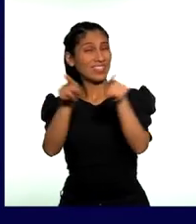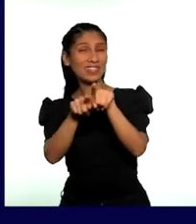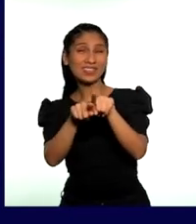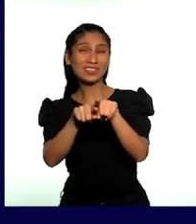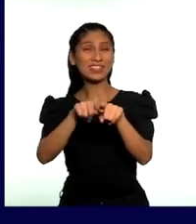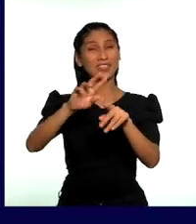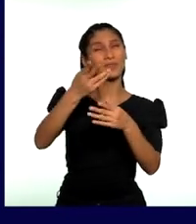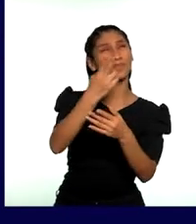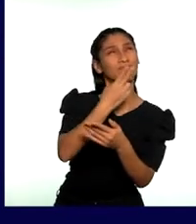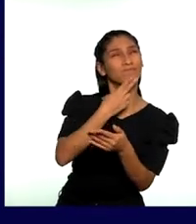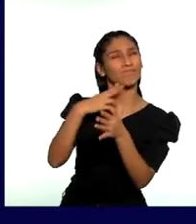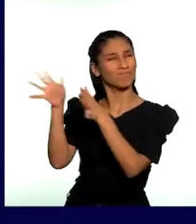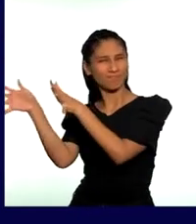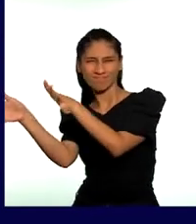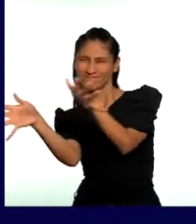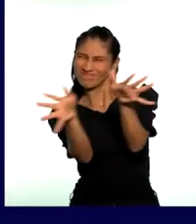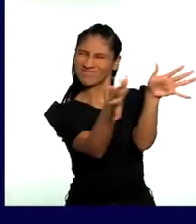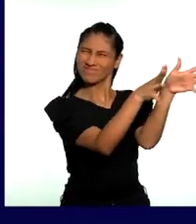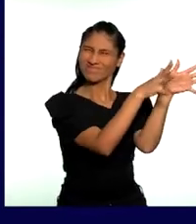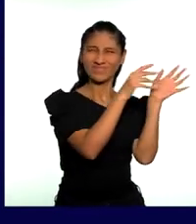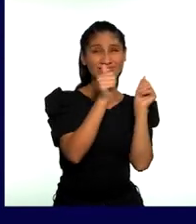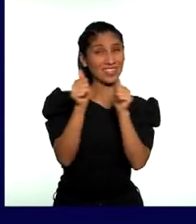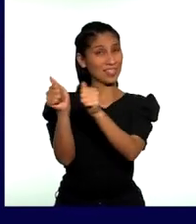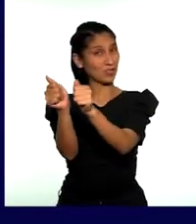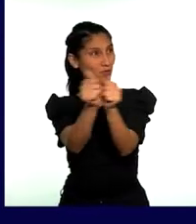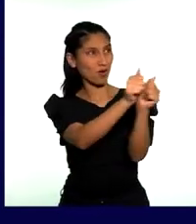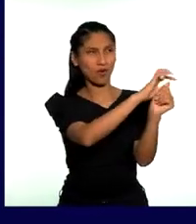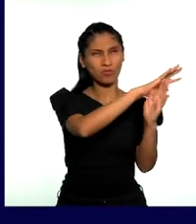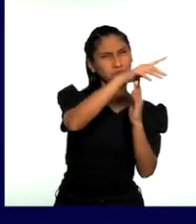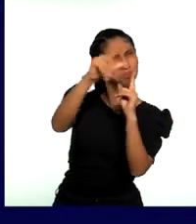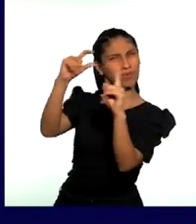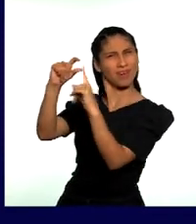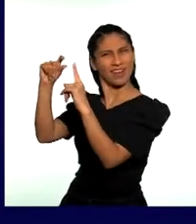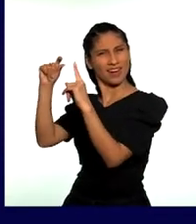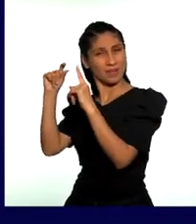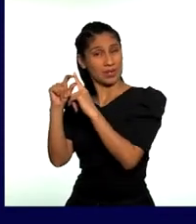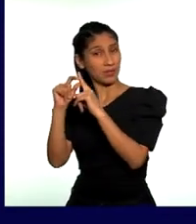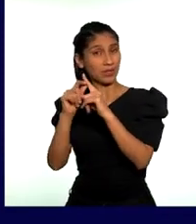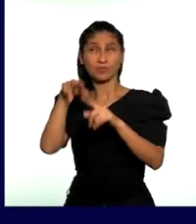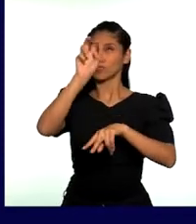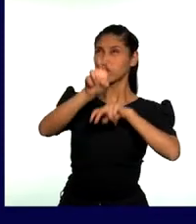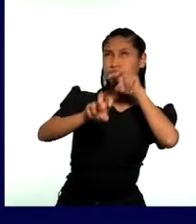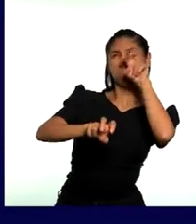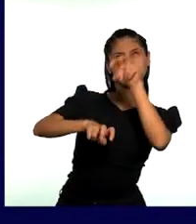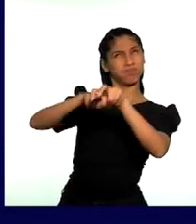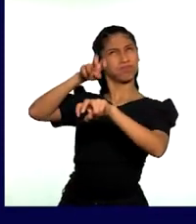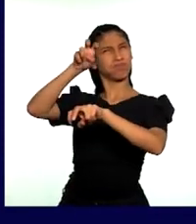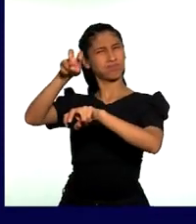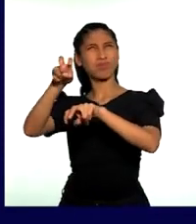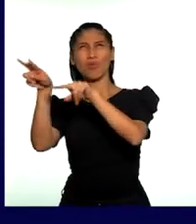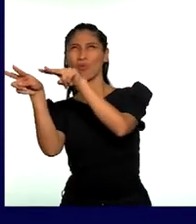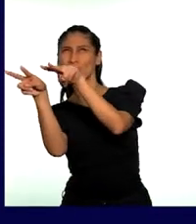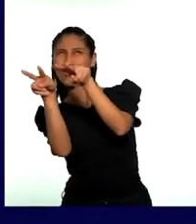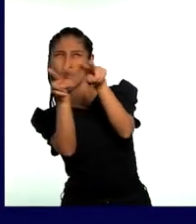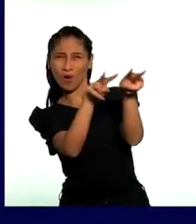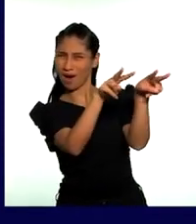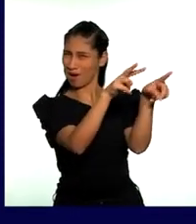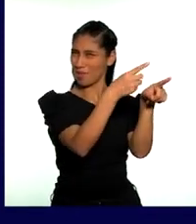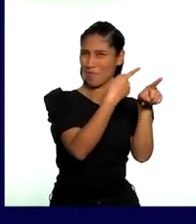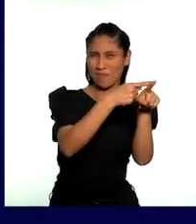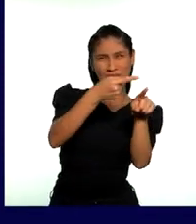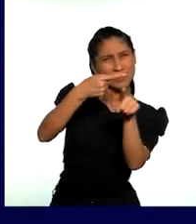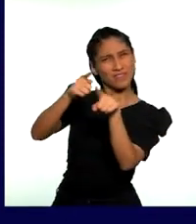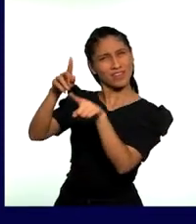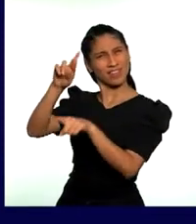entre el dulce fermento de la sangre y el apretado hervor de la palabra. Subir al Ande y empaparse de raza